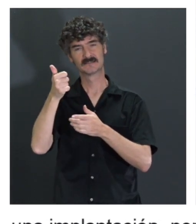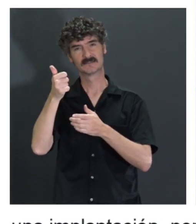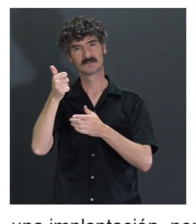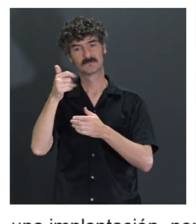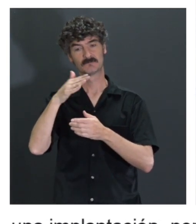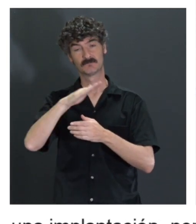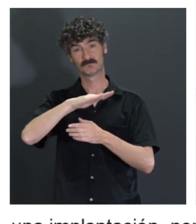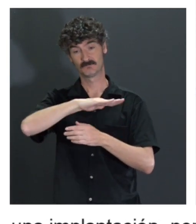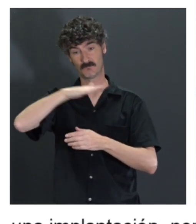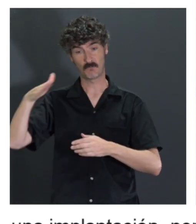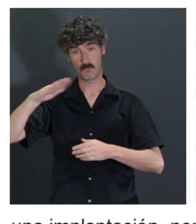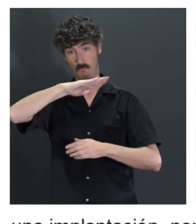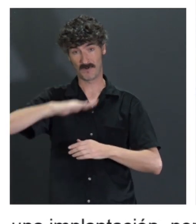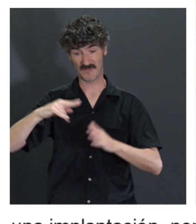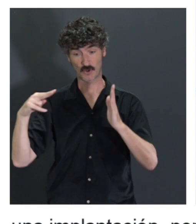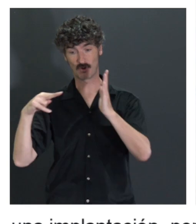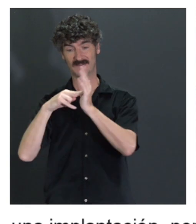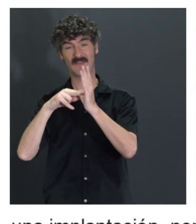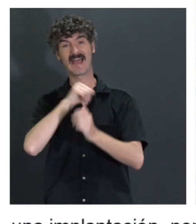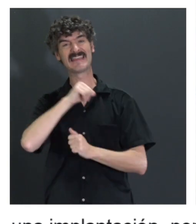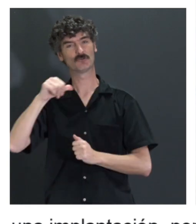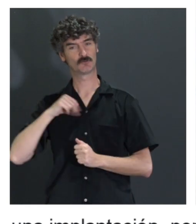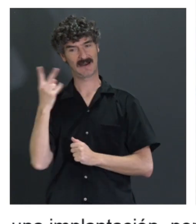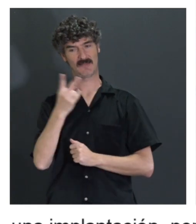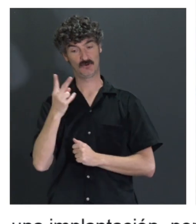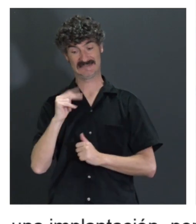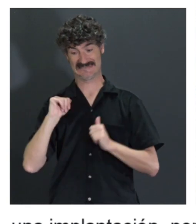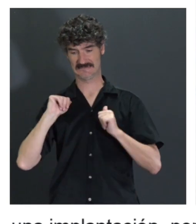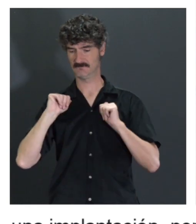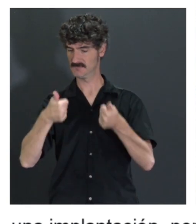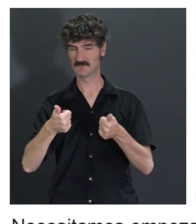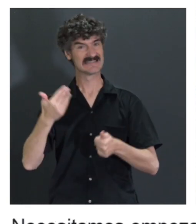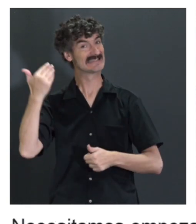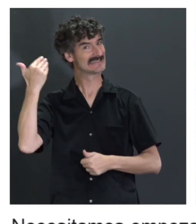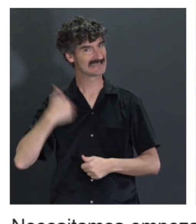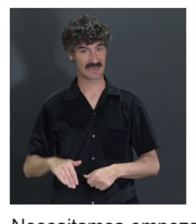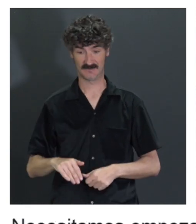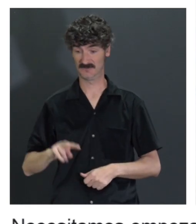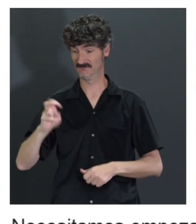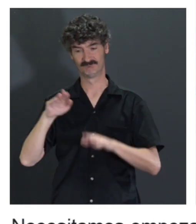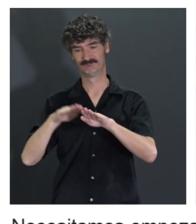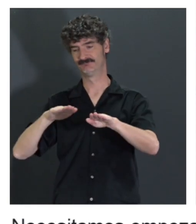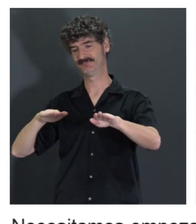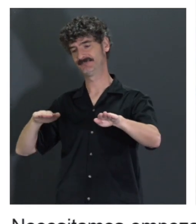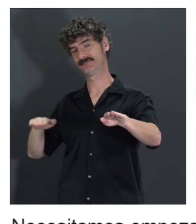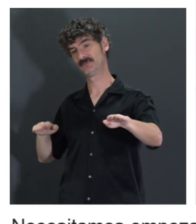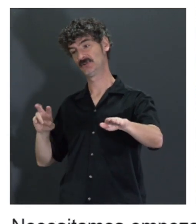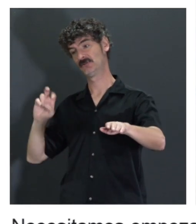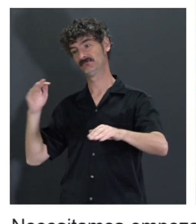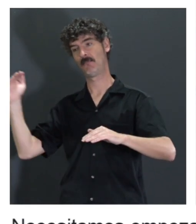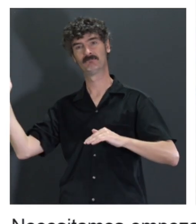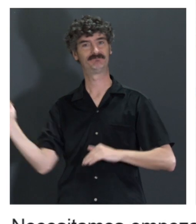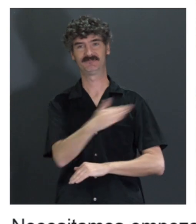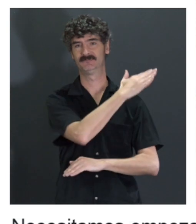y en movilidad autónoma y necesitamos hacerlo ya. Porque si no, otro tren que va a pasar y este tren